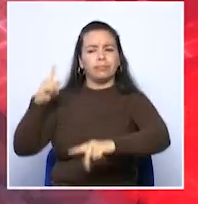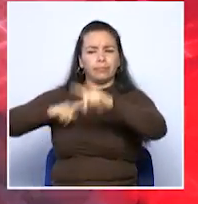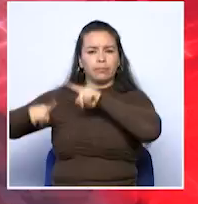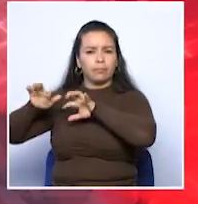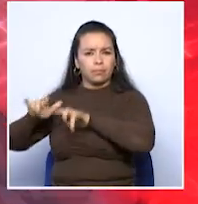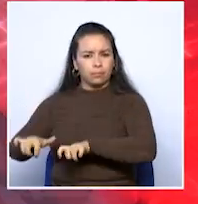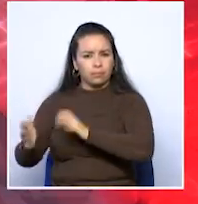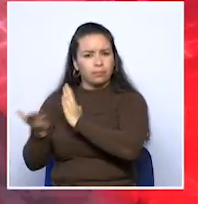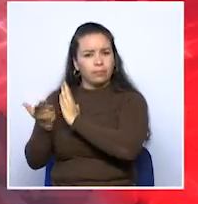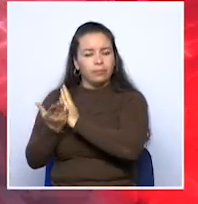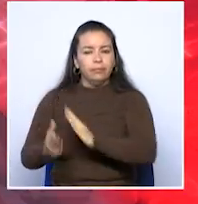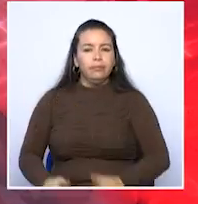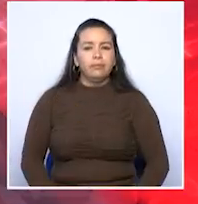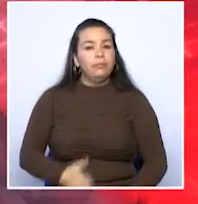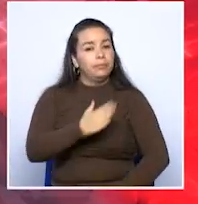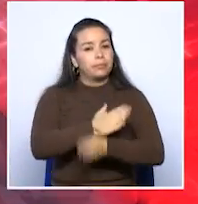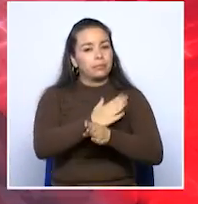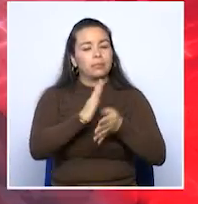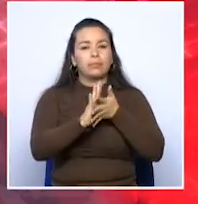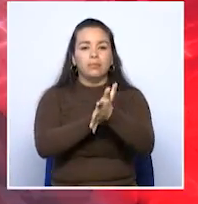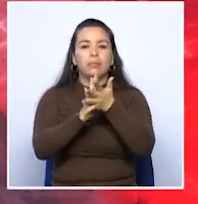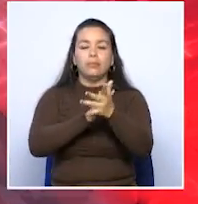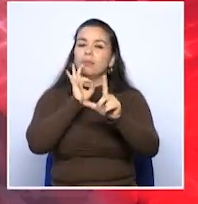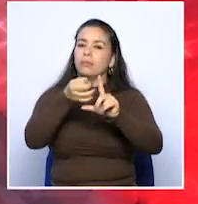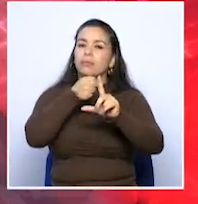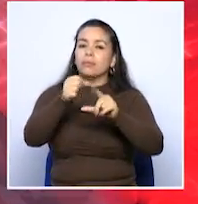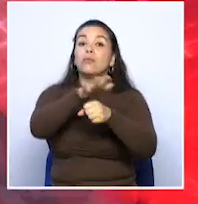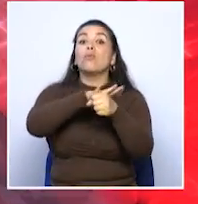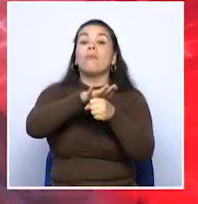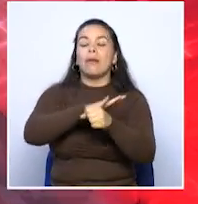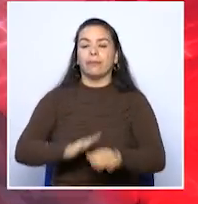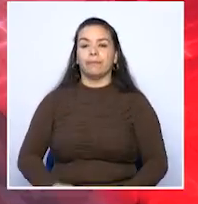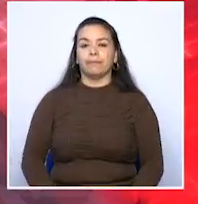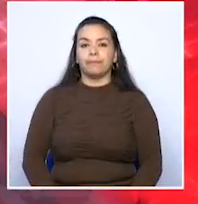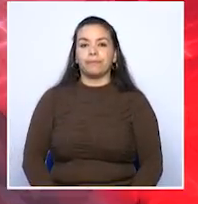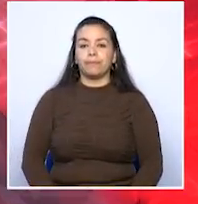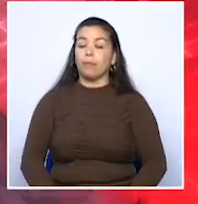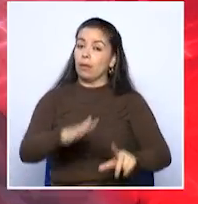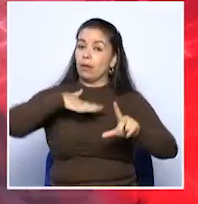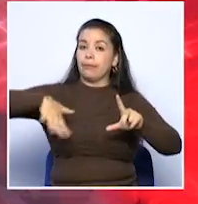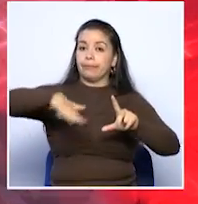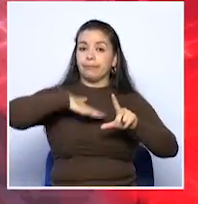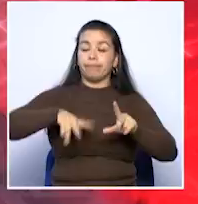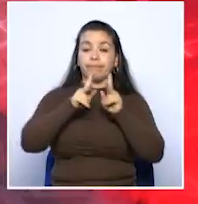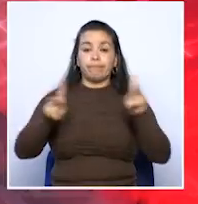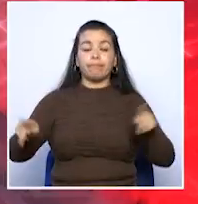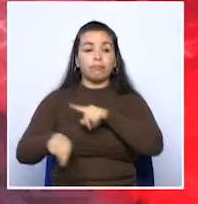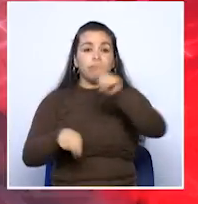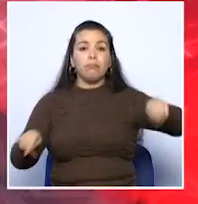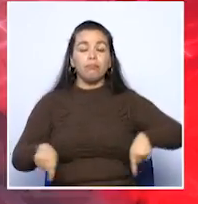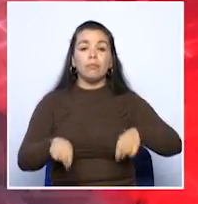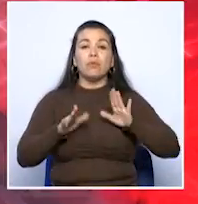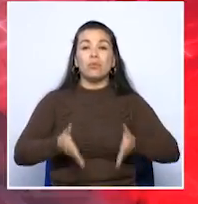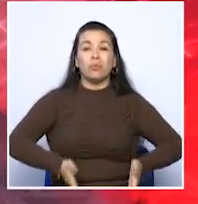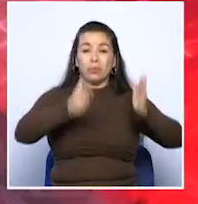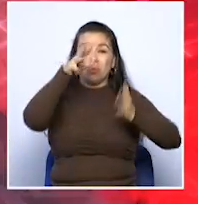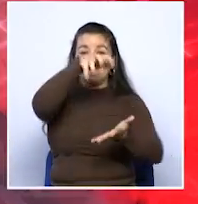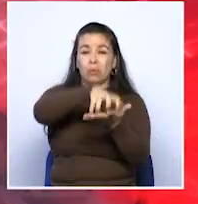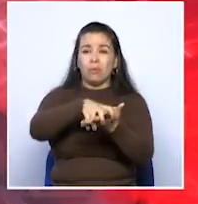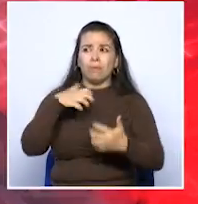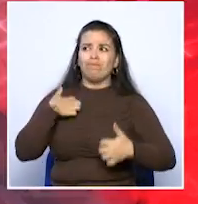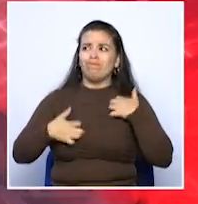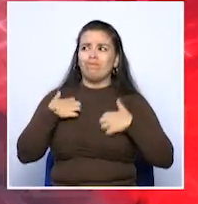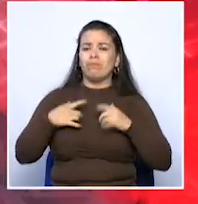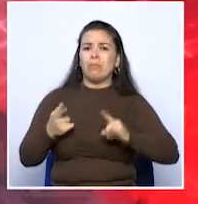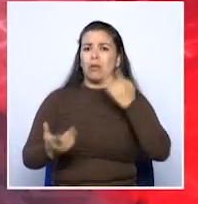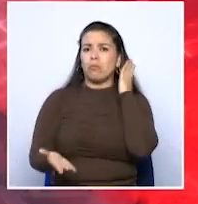Secretaría de Educación. Continuamos con más Telecafé en tu barrio. En Dos Quebradas, los habitantes de Quintas del Campestre temen por una